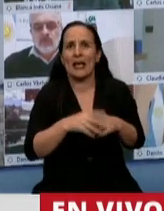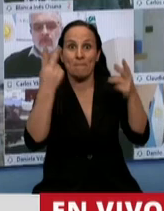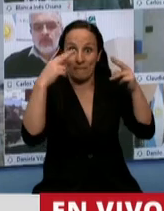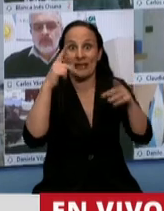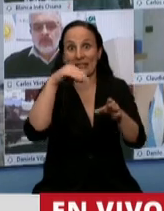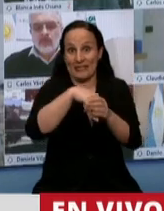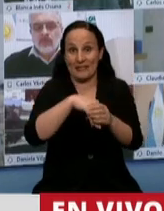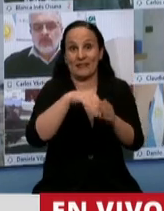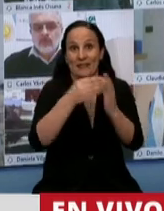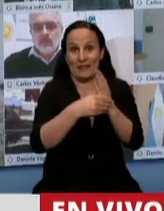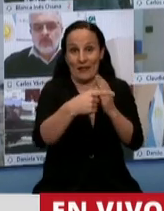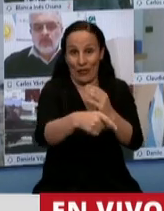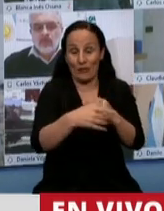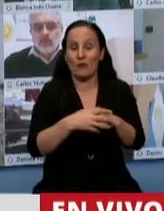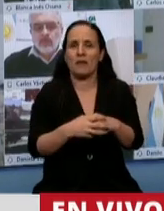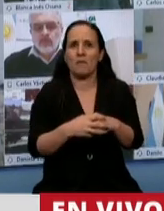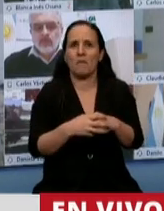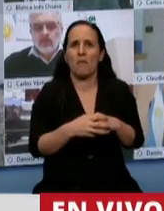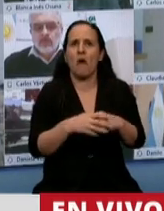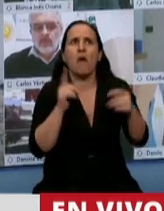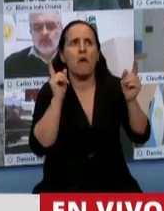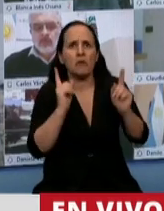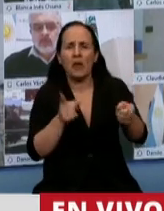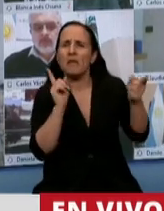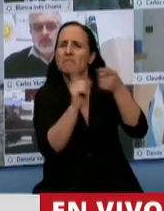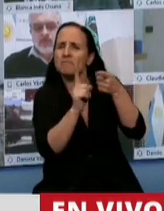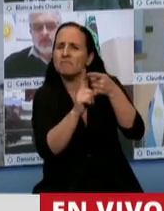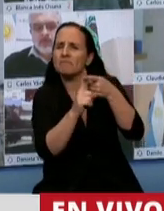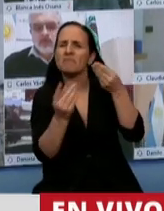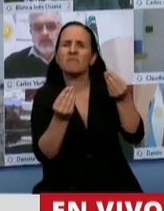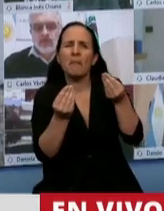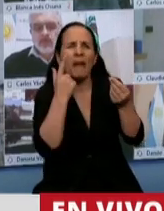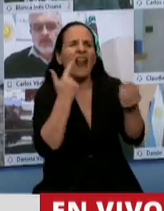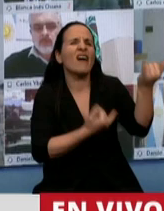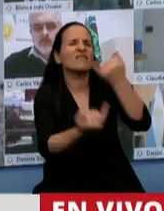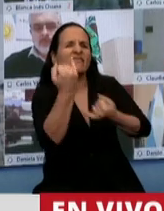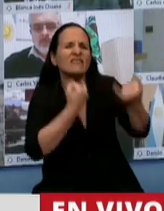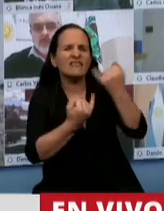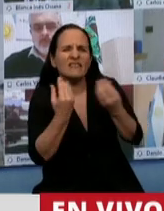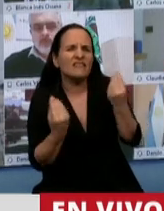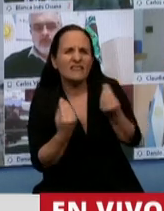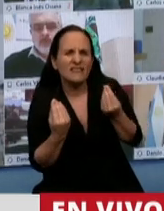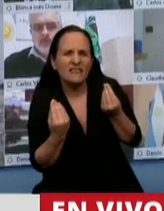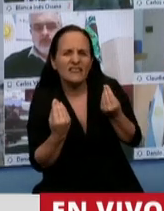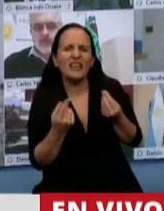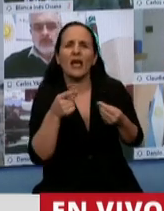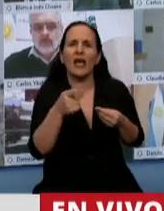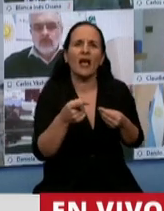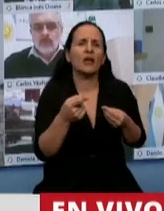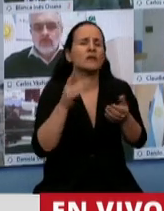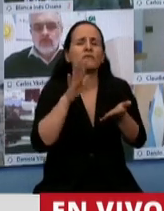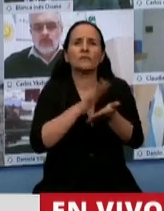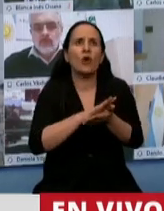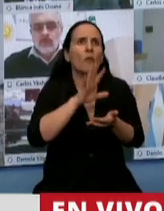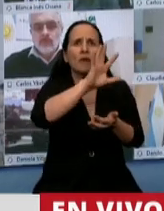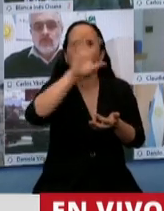Turismo en mi provincia, y escuchar también un poco la mirada y la palabra de los funcionarios del Estado de diferentes